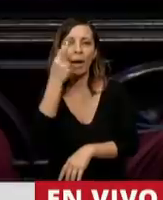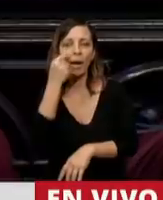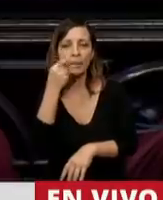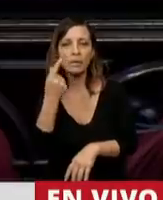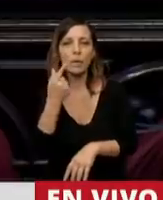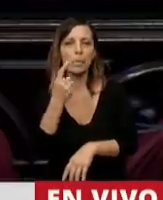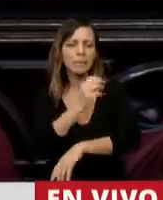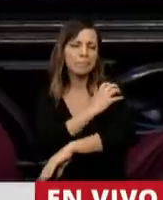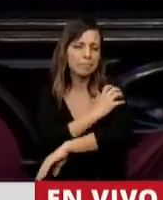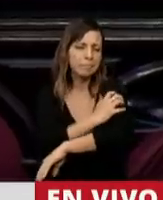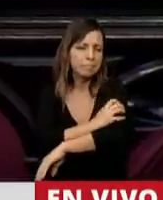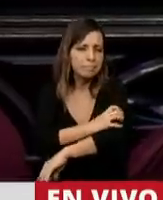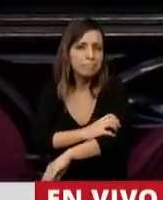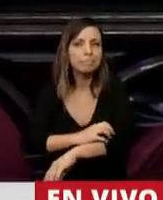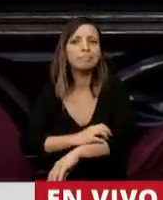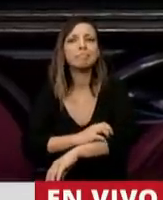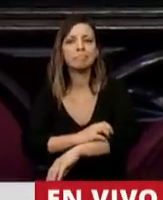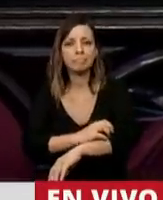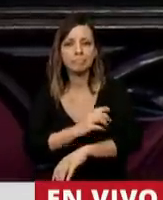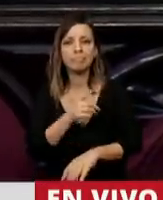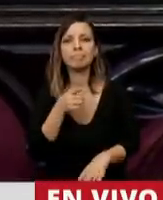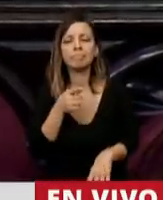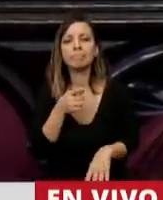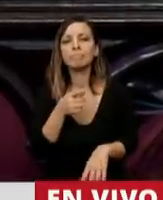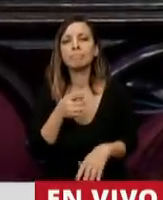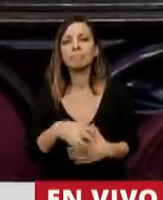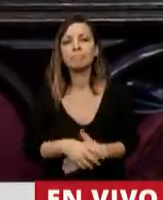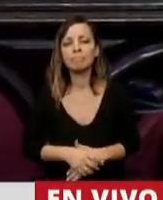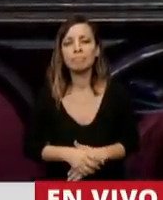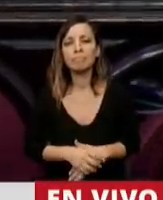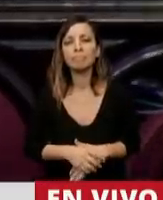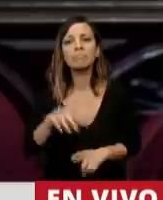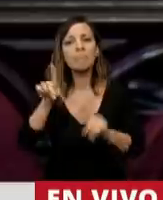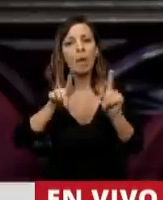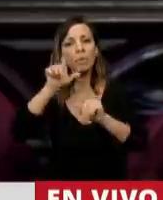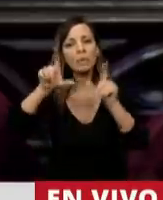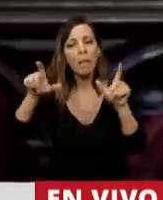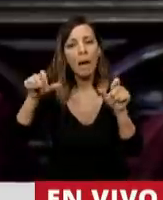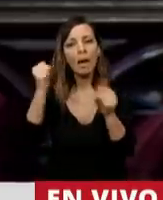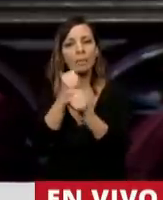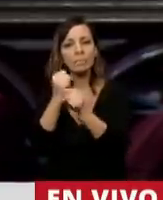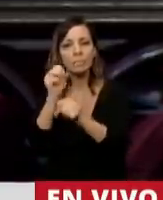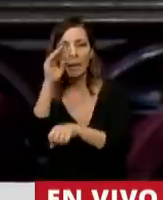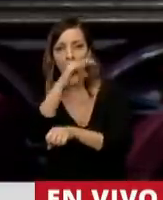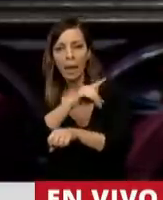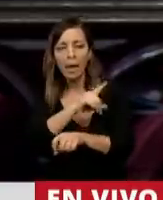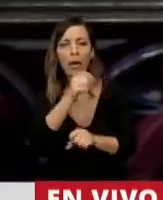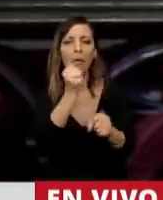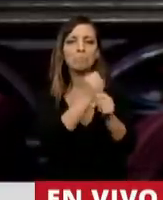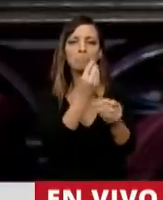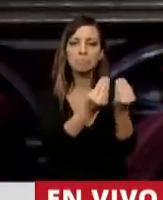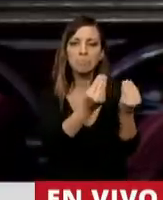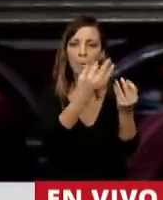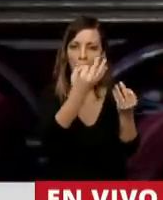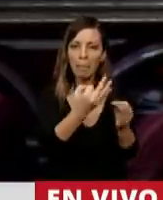humildes, de aquellos que trabajan en la informalidad o que no tienen trabajo, hasta los que tienen trabajo,